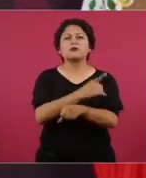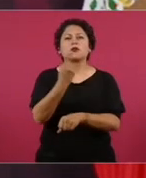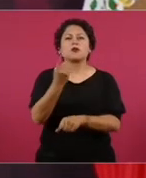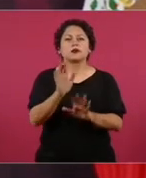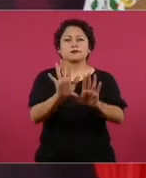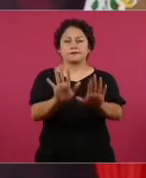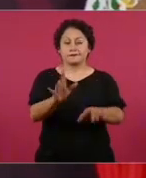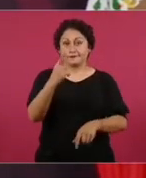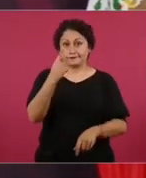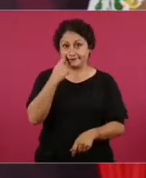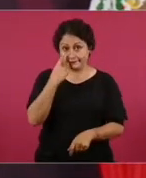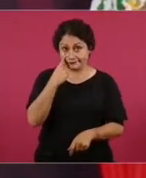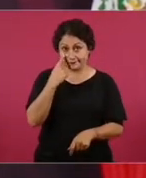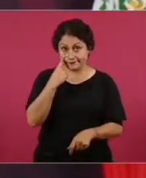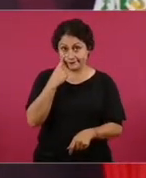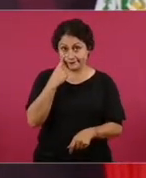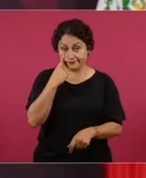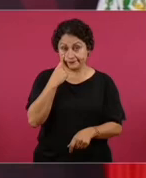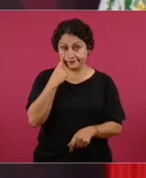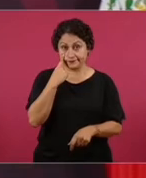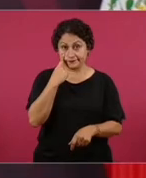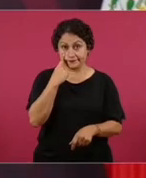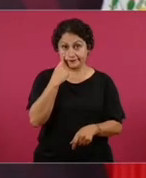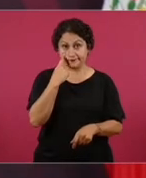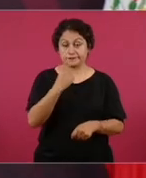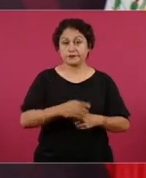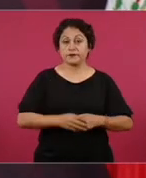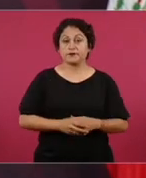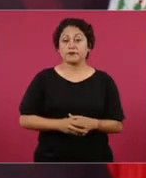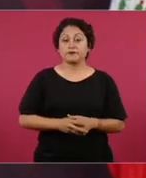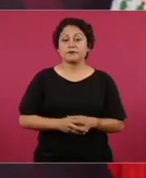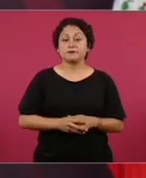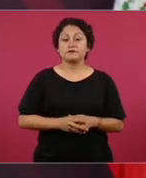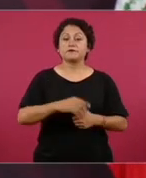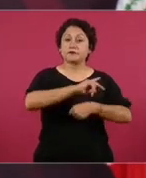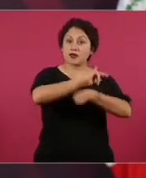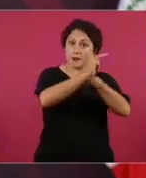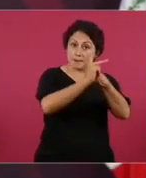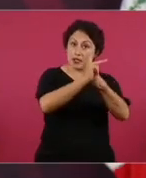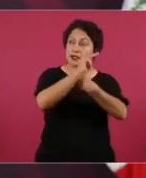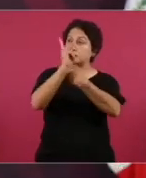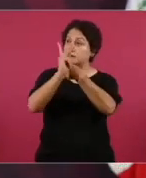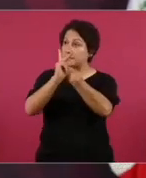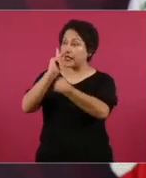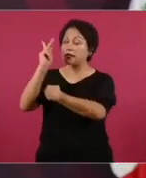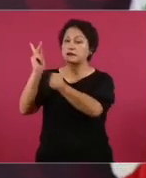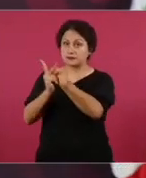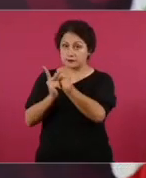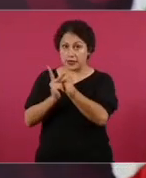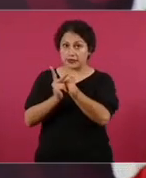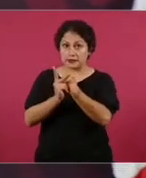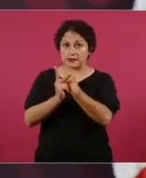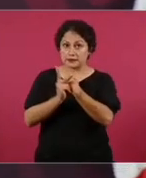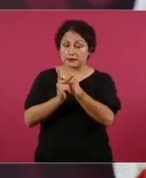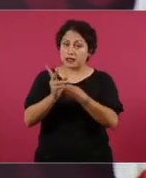a respetar la soberanía de México.